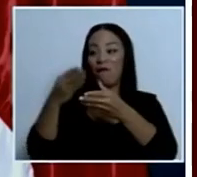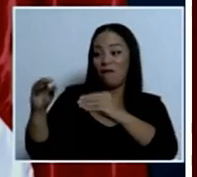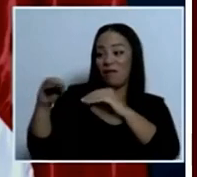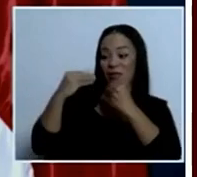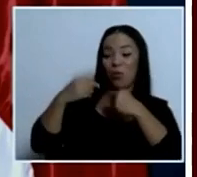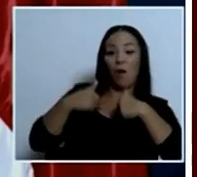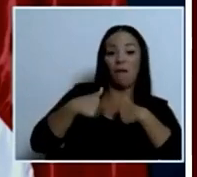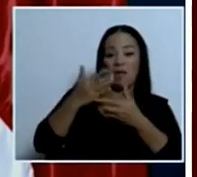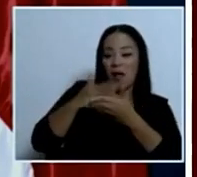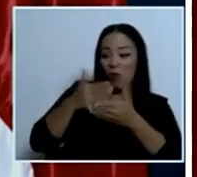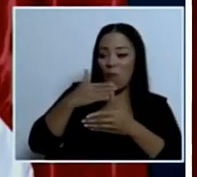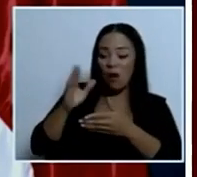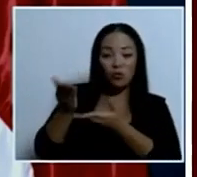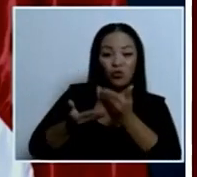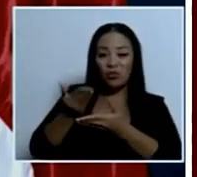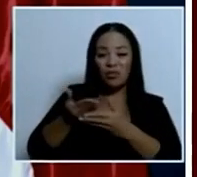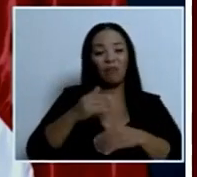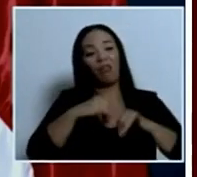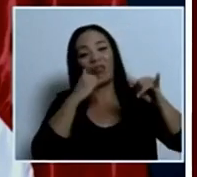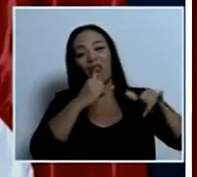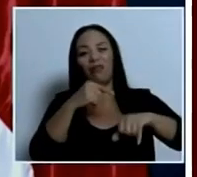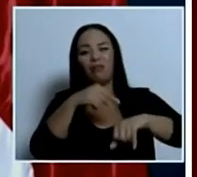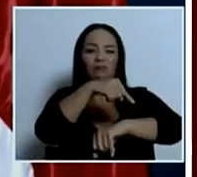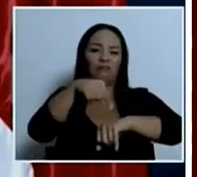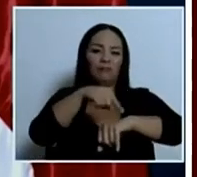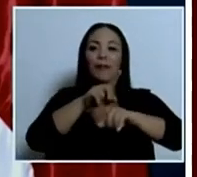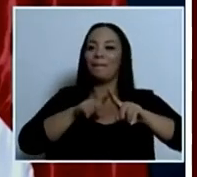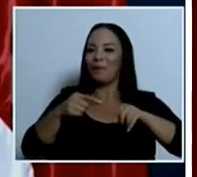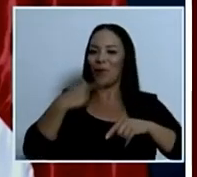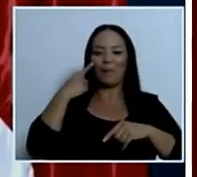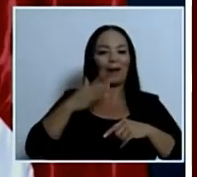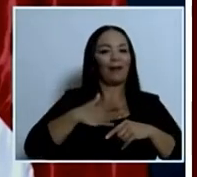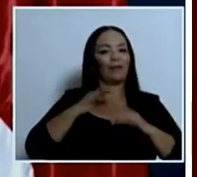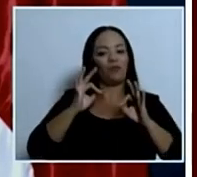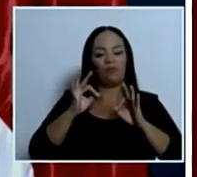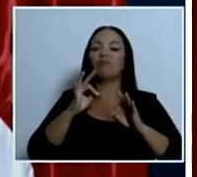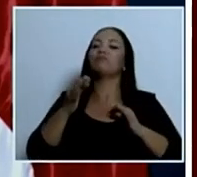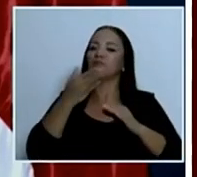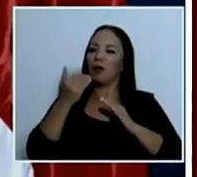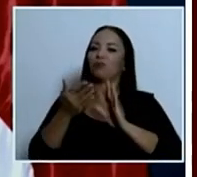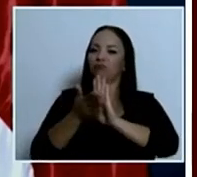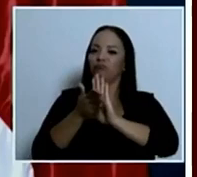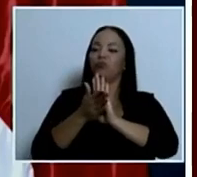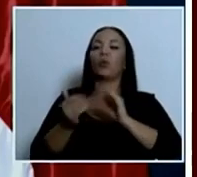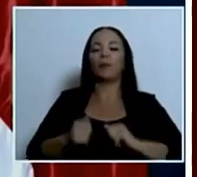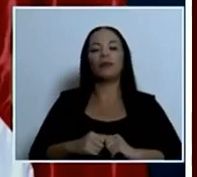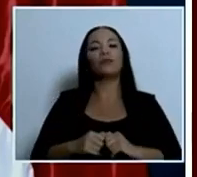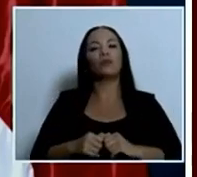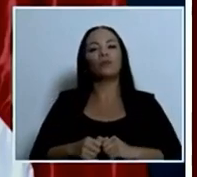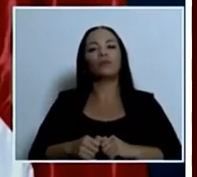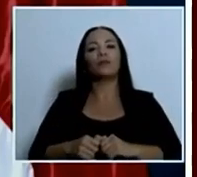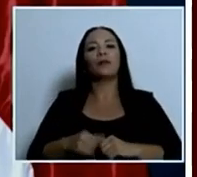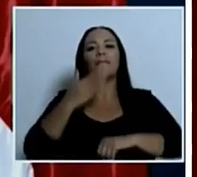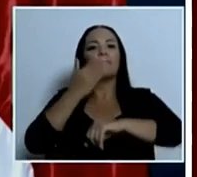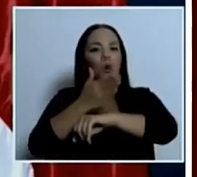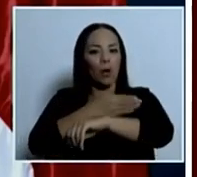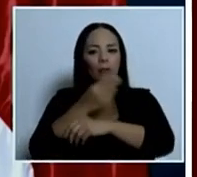entonces, a mí me parece muy bien. Y le estamos mejorando los derechos, el plazo para presentar la denuncia,